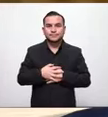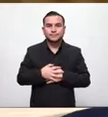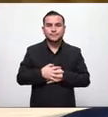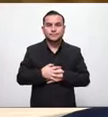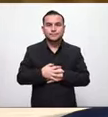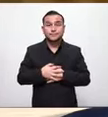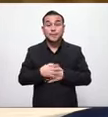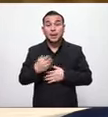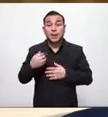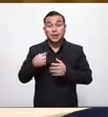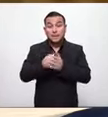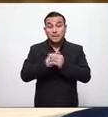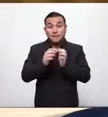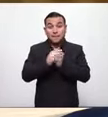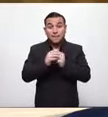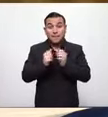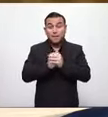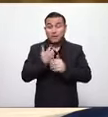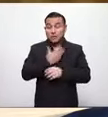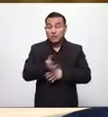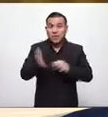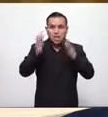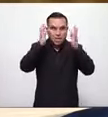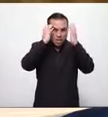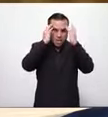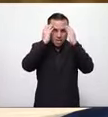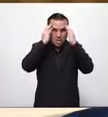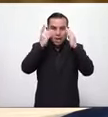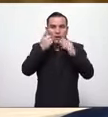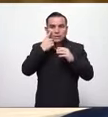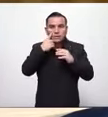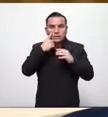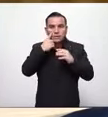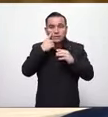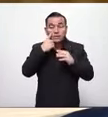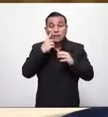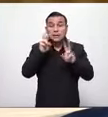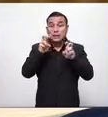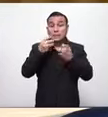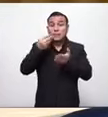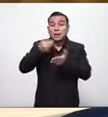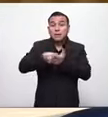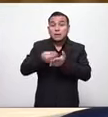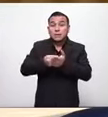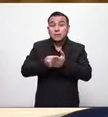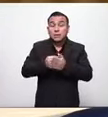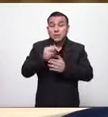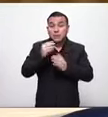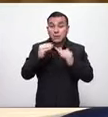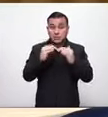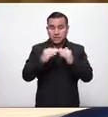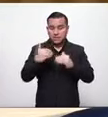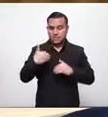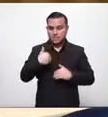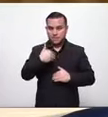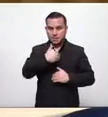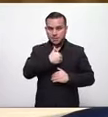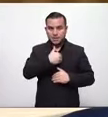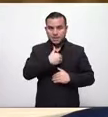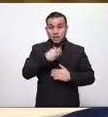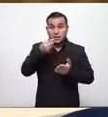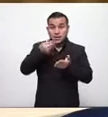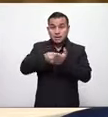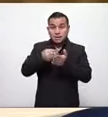el problema que tanto les preocupaba a los que están allá que es el tema económico tanto la ministra como el